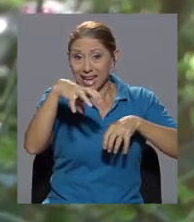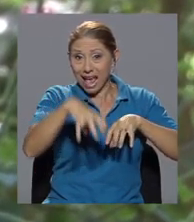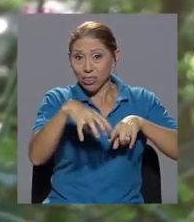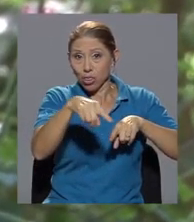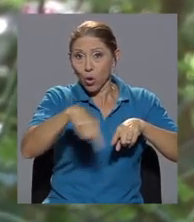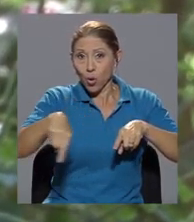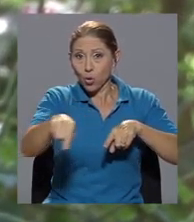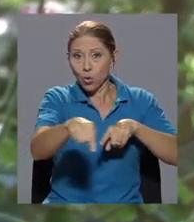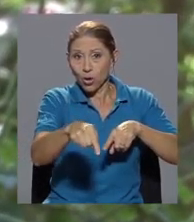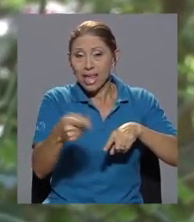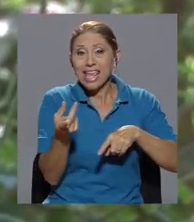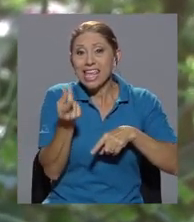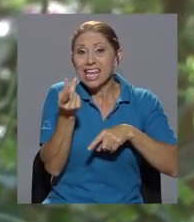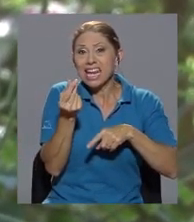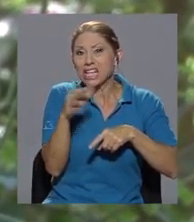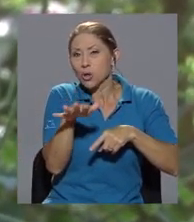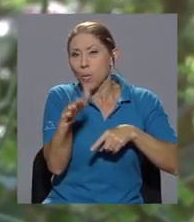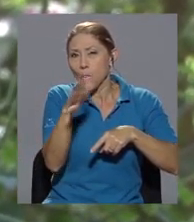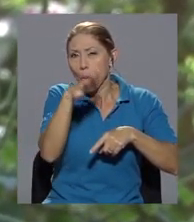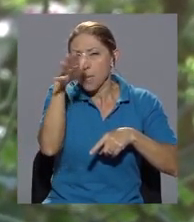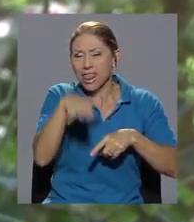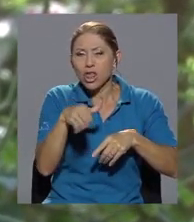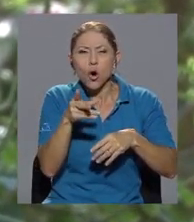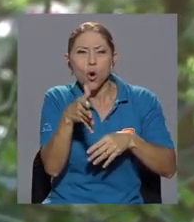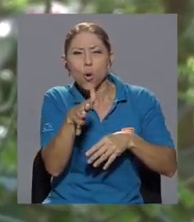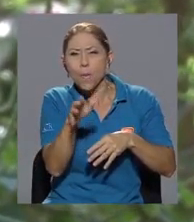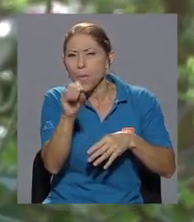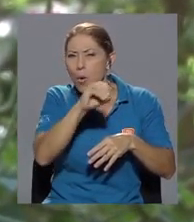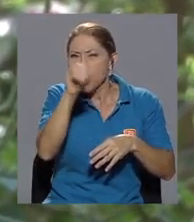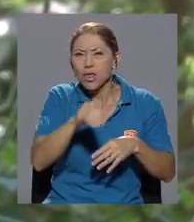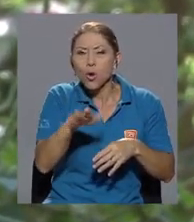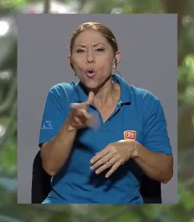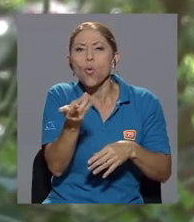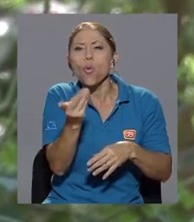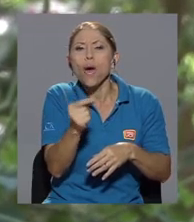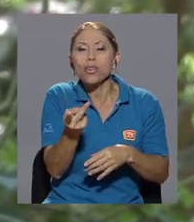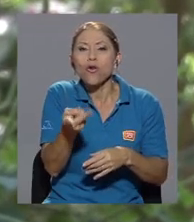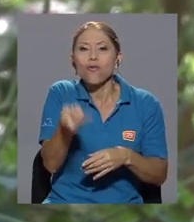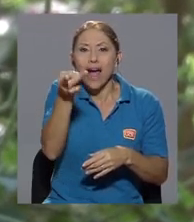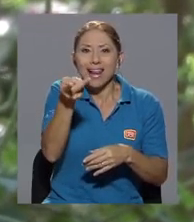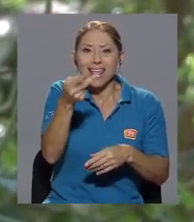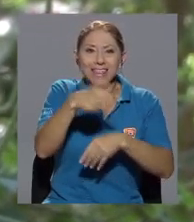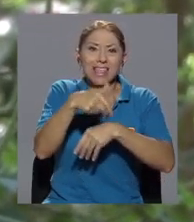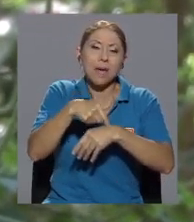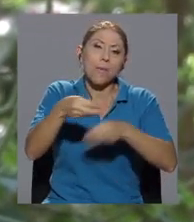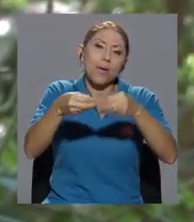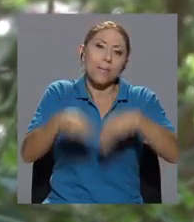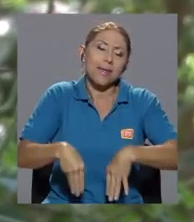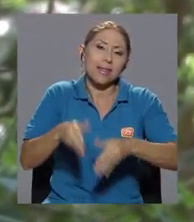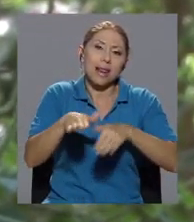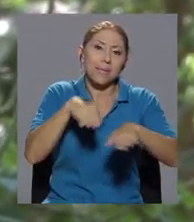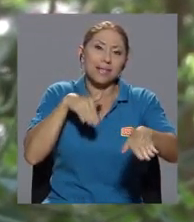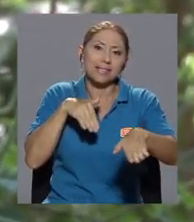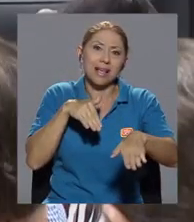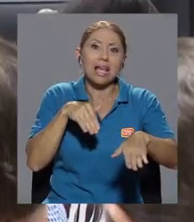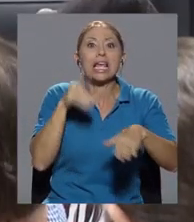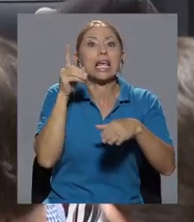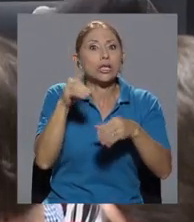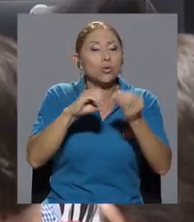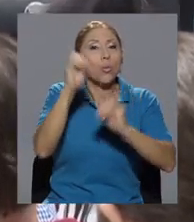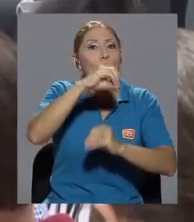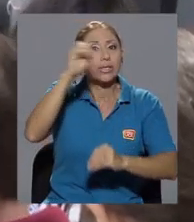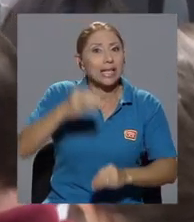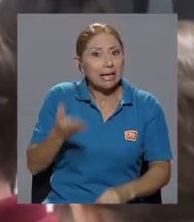cuánto vale el tiempo que pierden en las presas. Eso en su conjunto es el 3.8% del PIB, es decir,